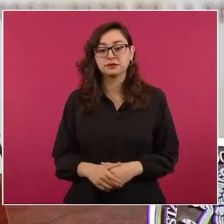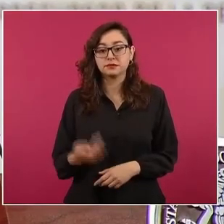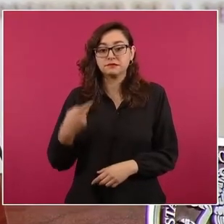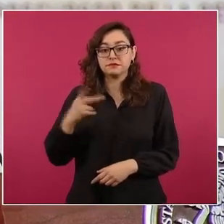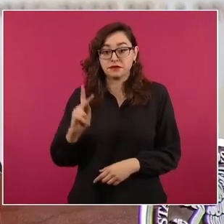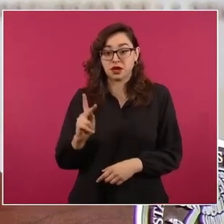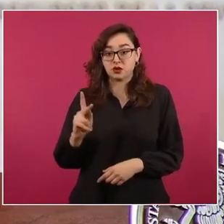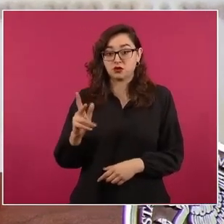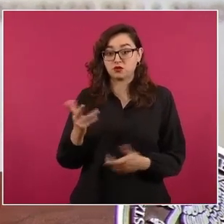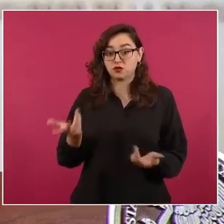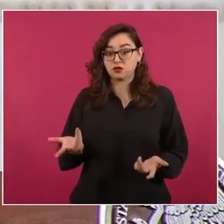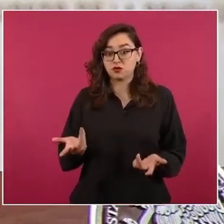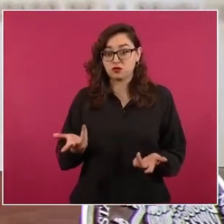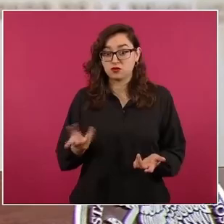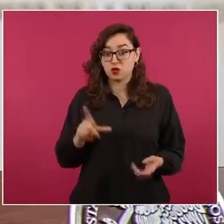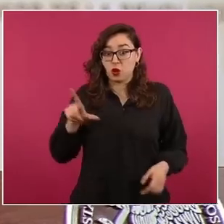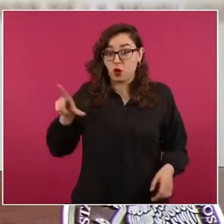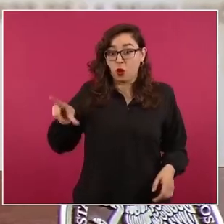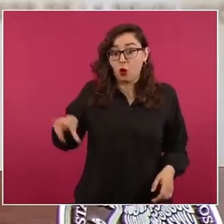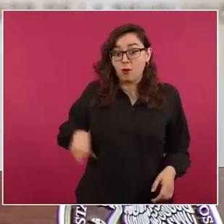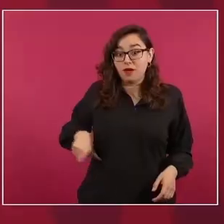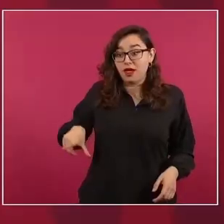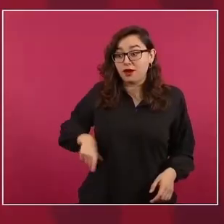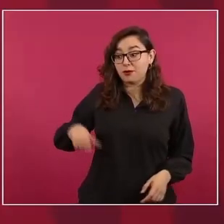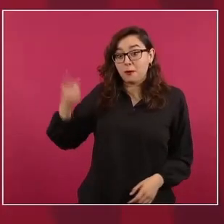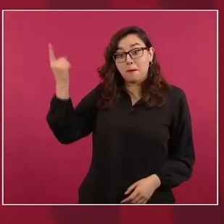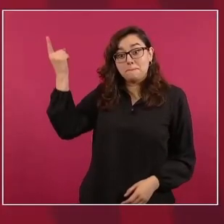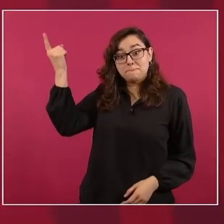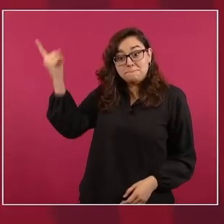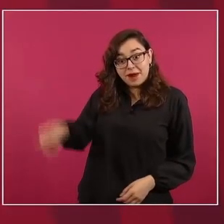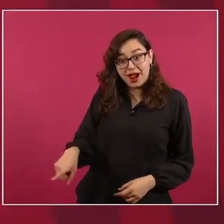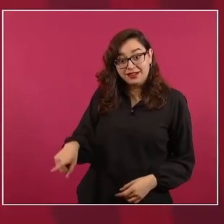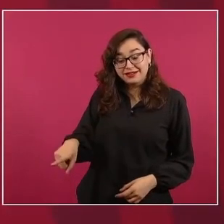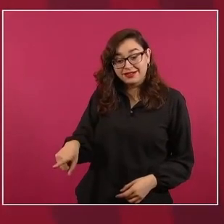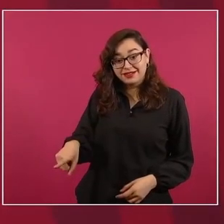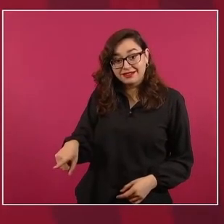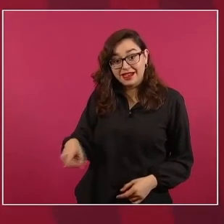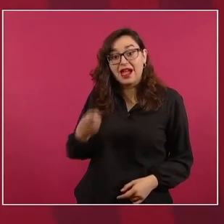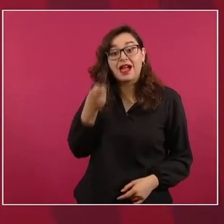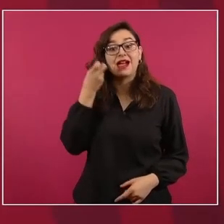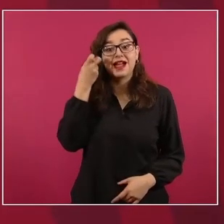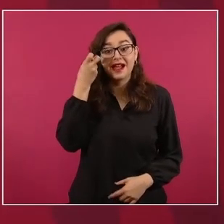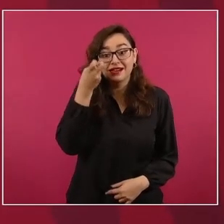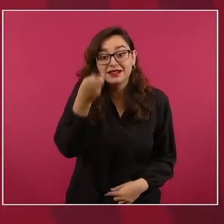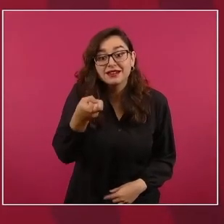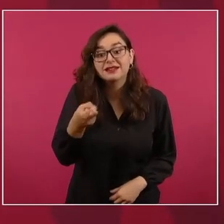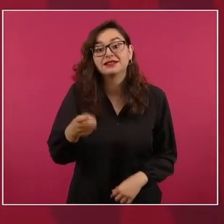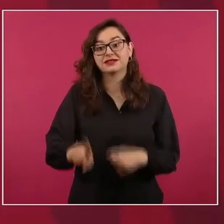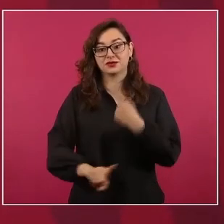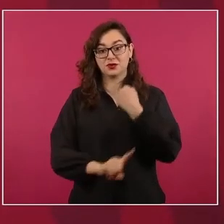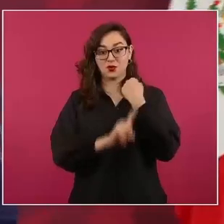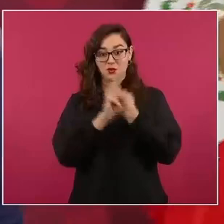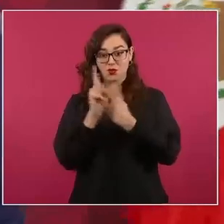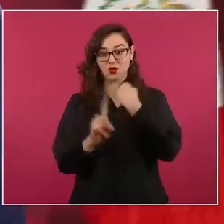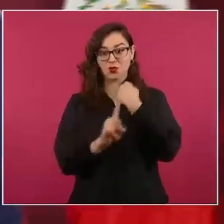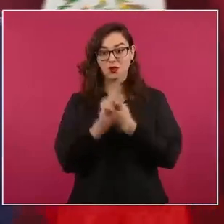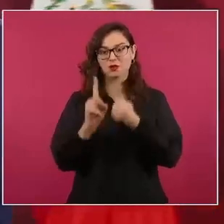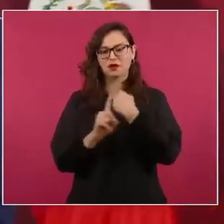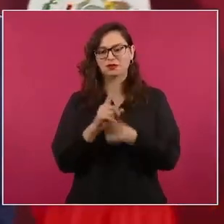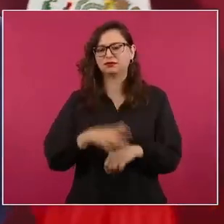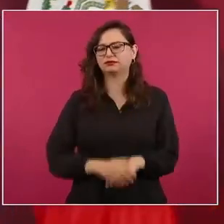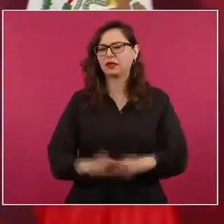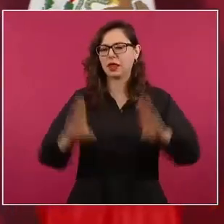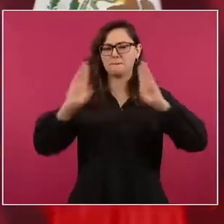los gobiernos civiles, porque no hay que olvidar que el